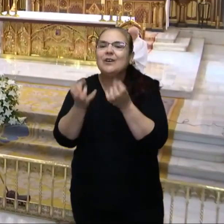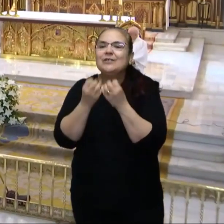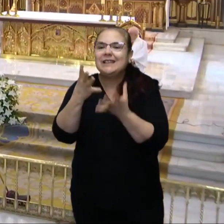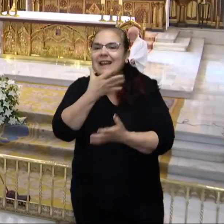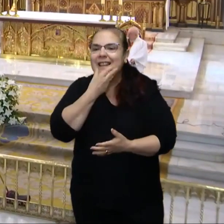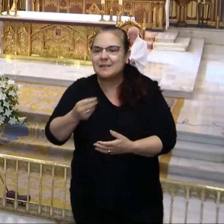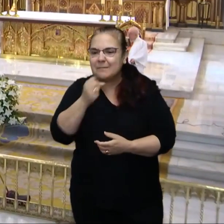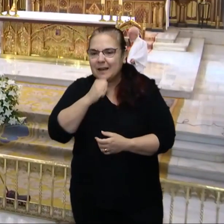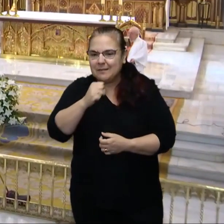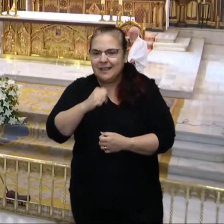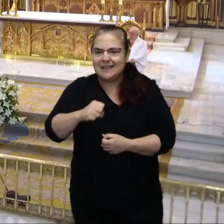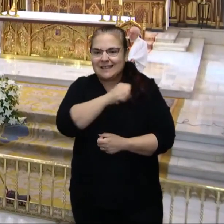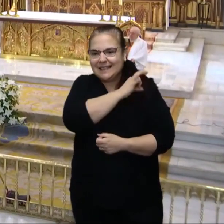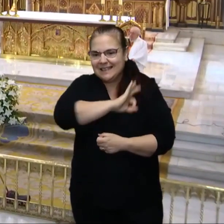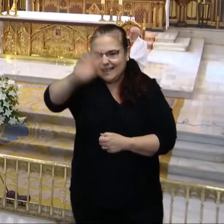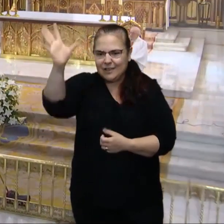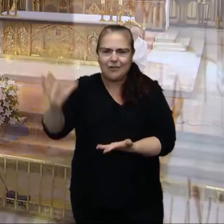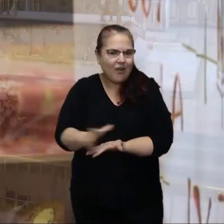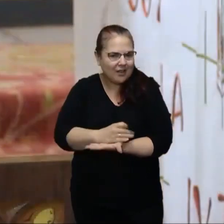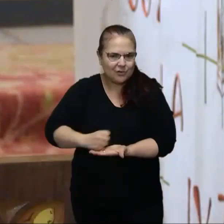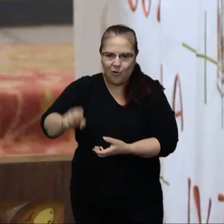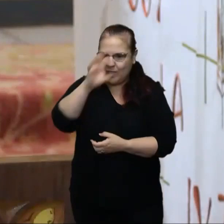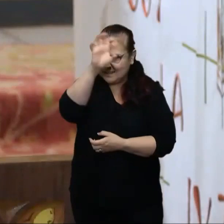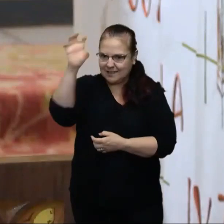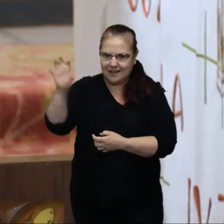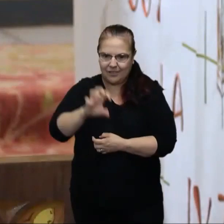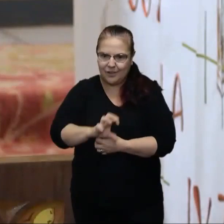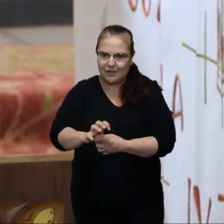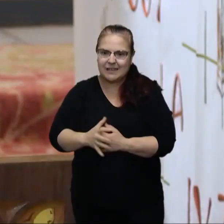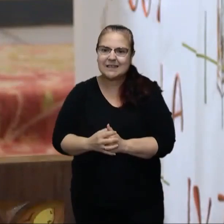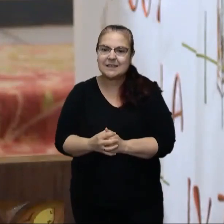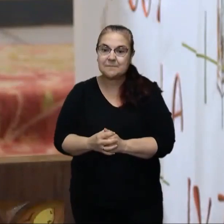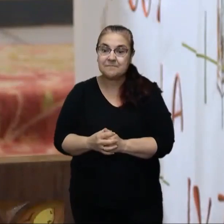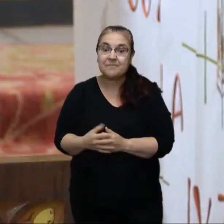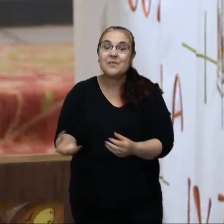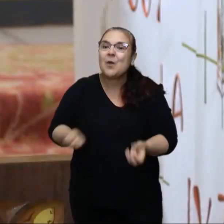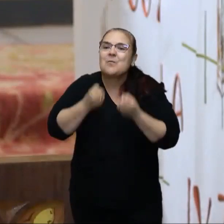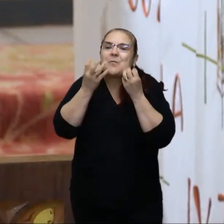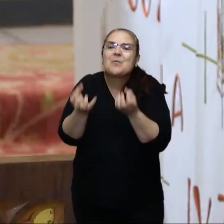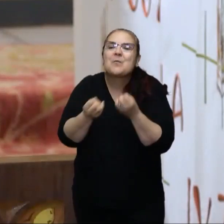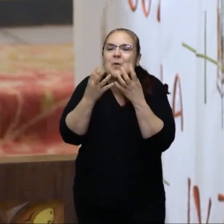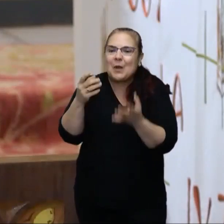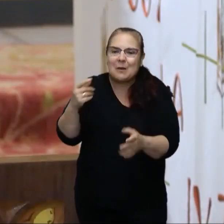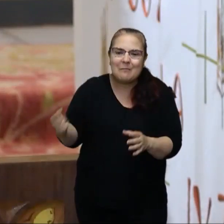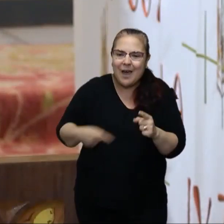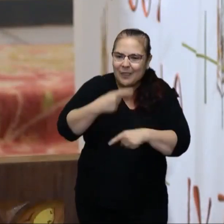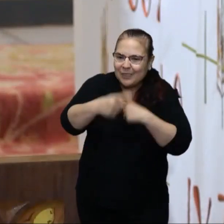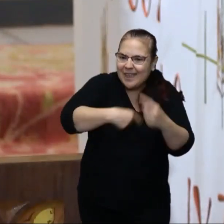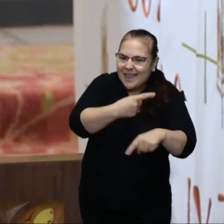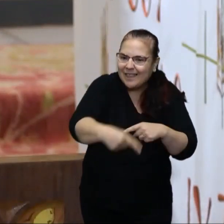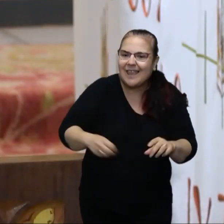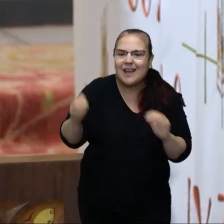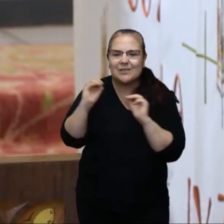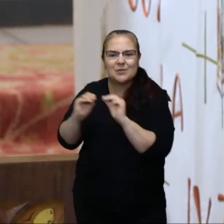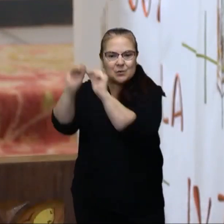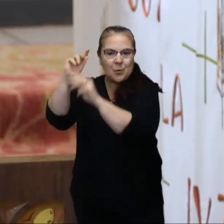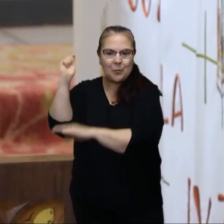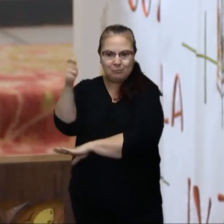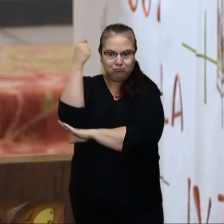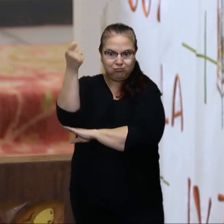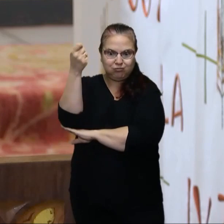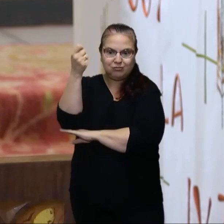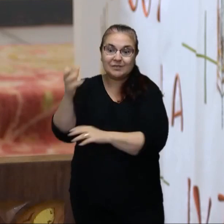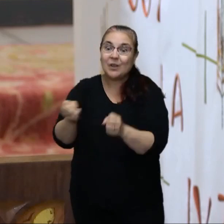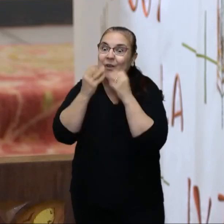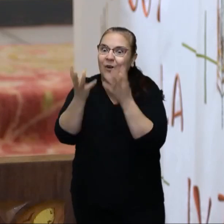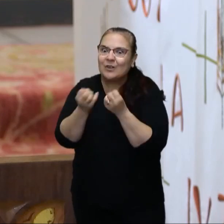maravillas del Señor a todas las naciones. Proclamad día tras día su victoria. Contad